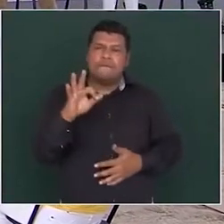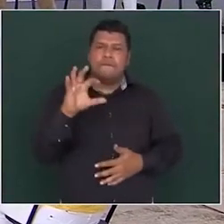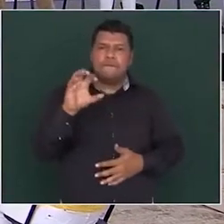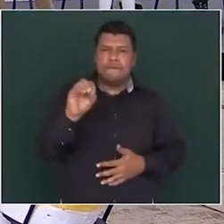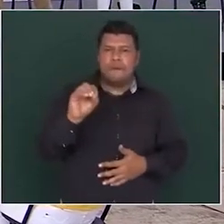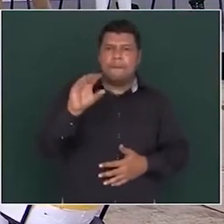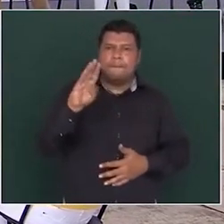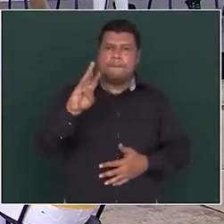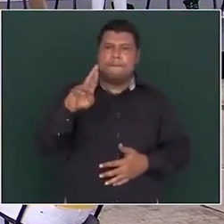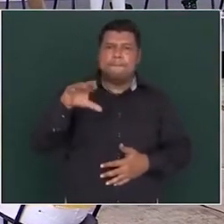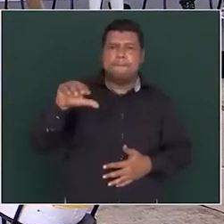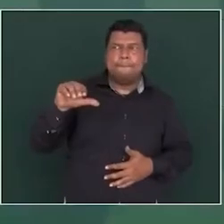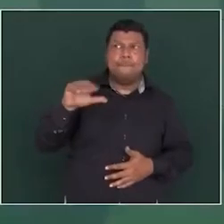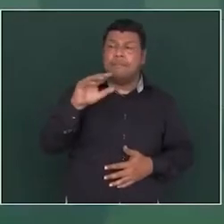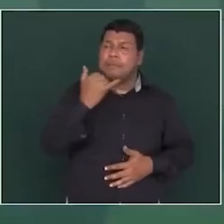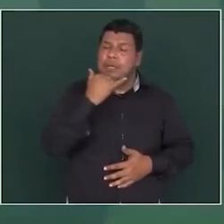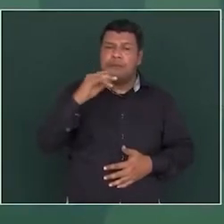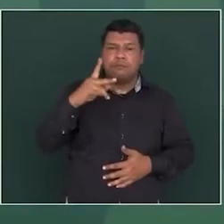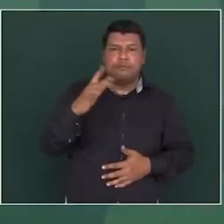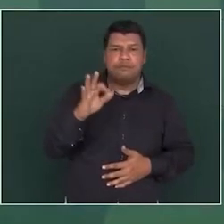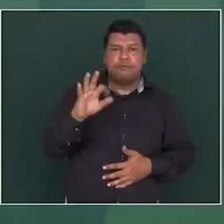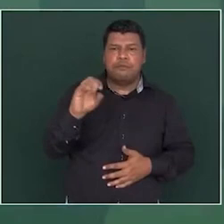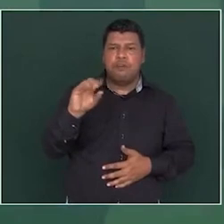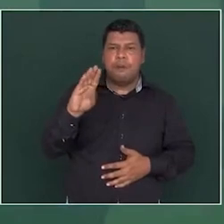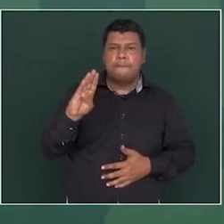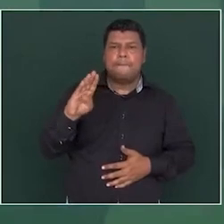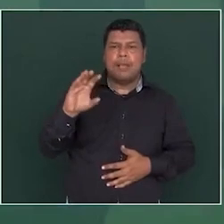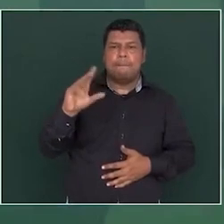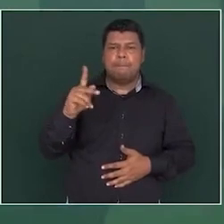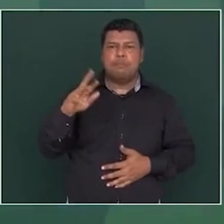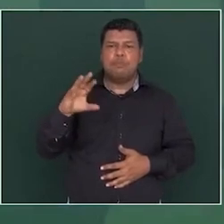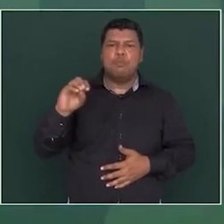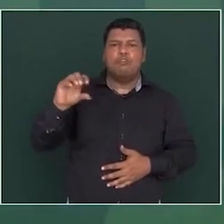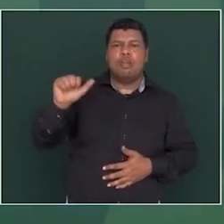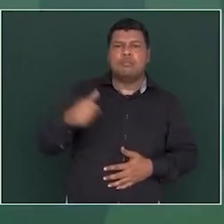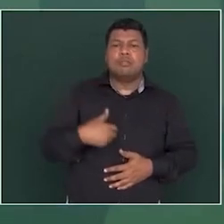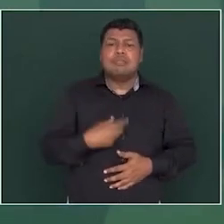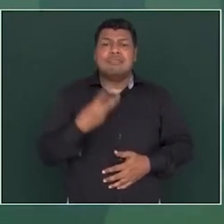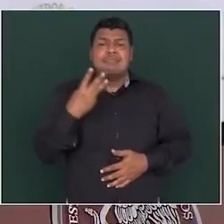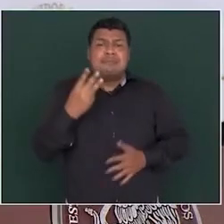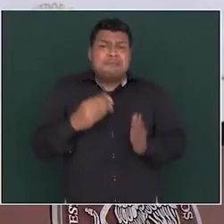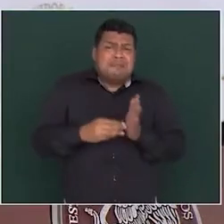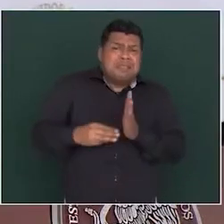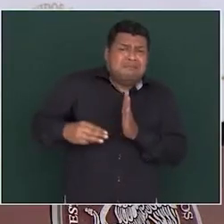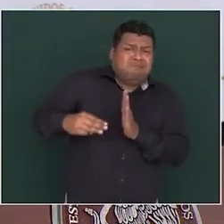una deuda de tres billones de pesos